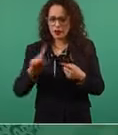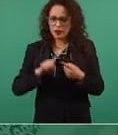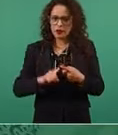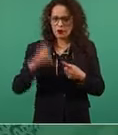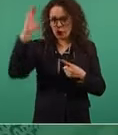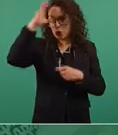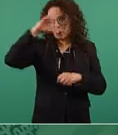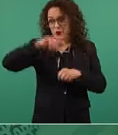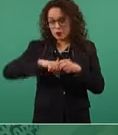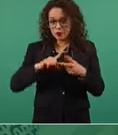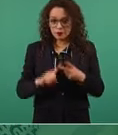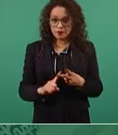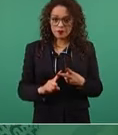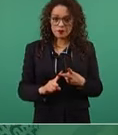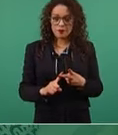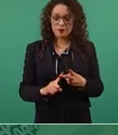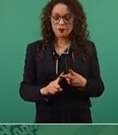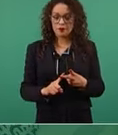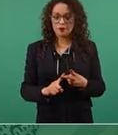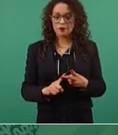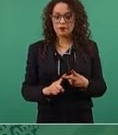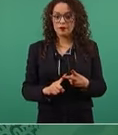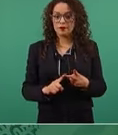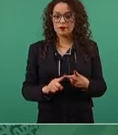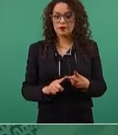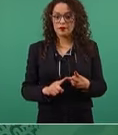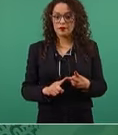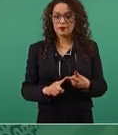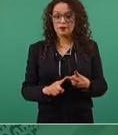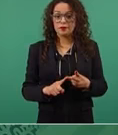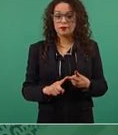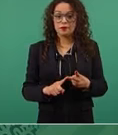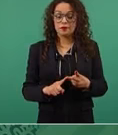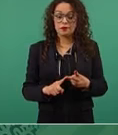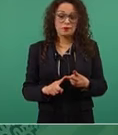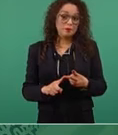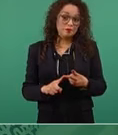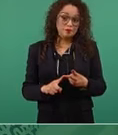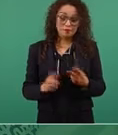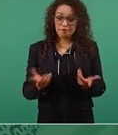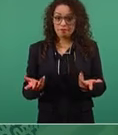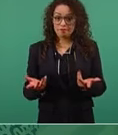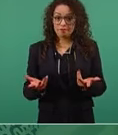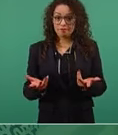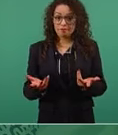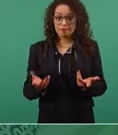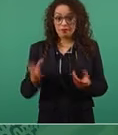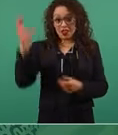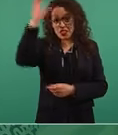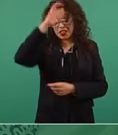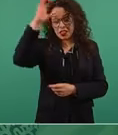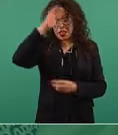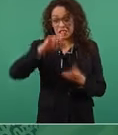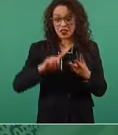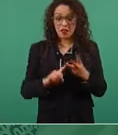la ciencia.